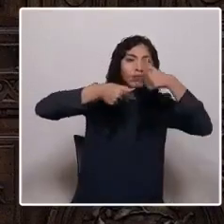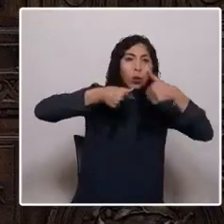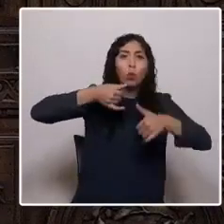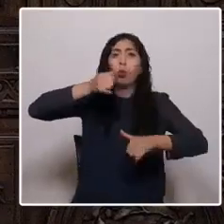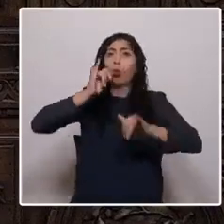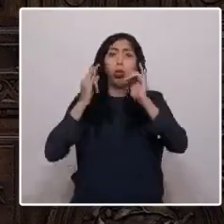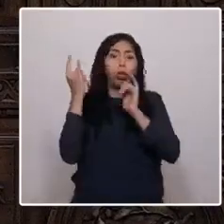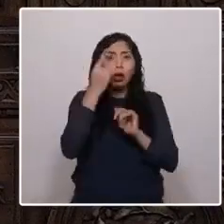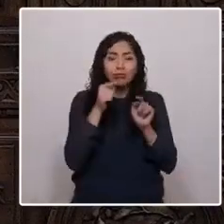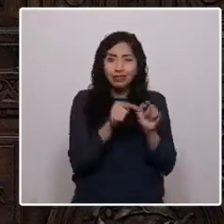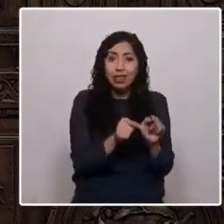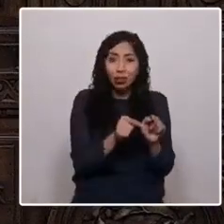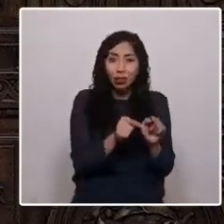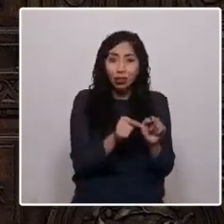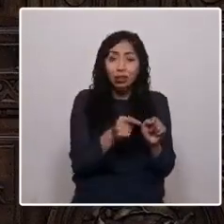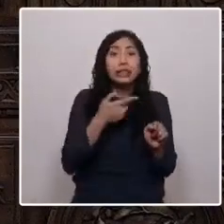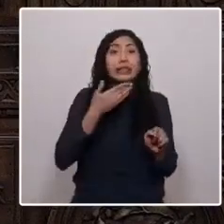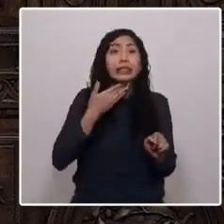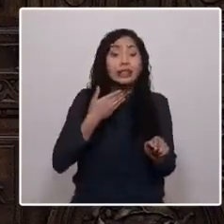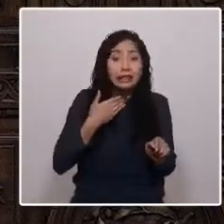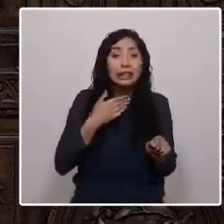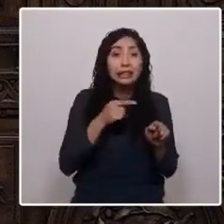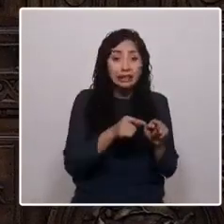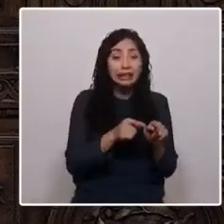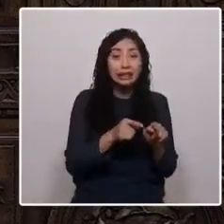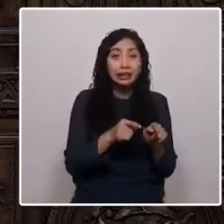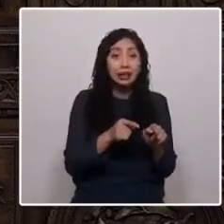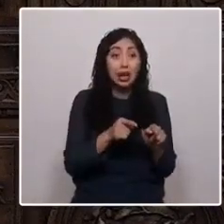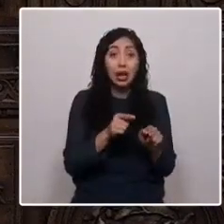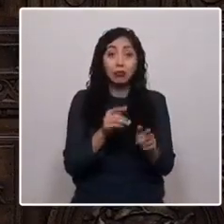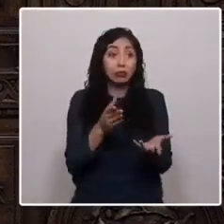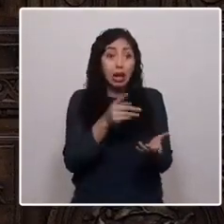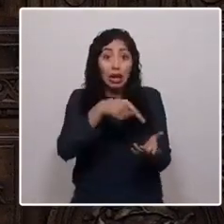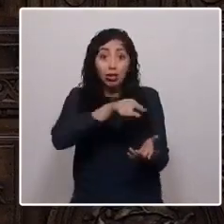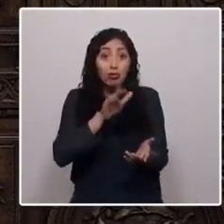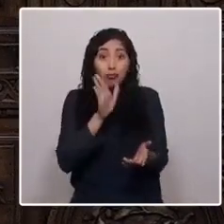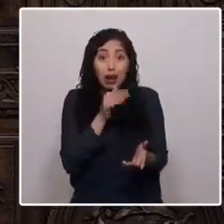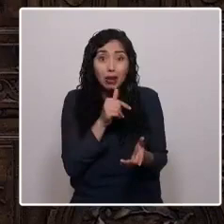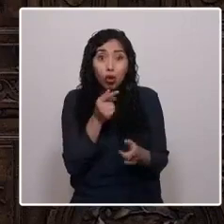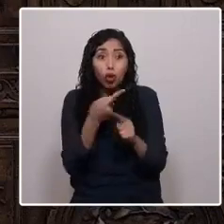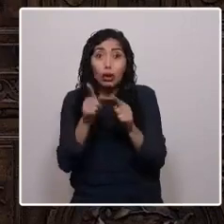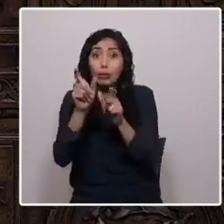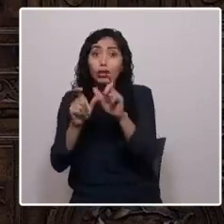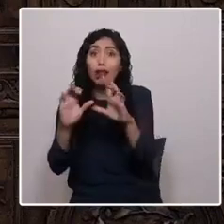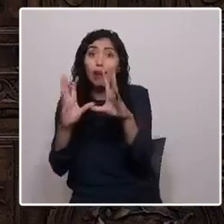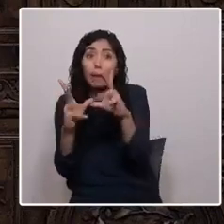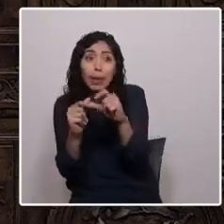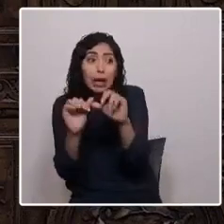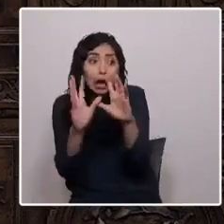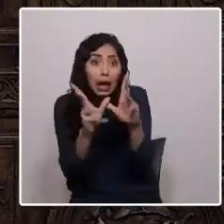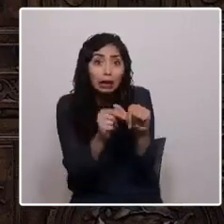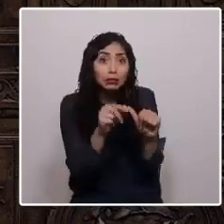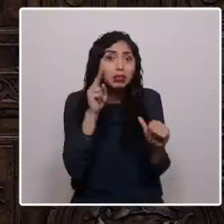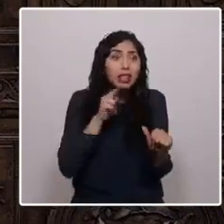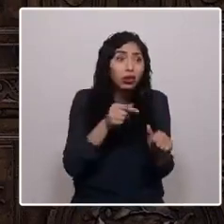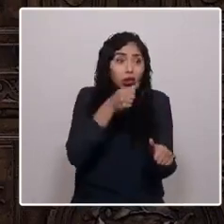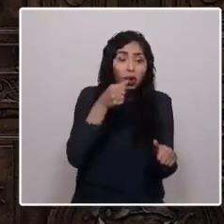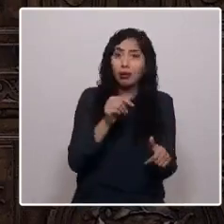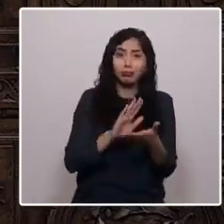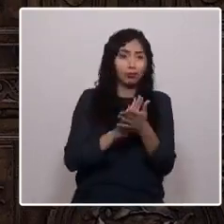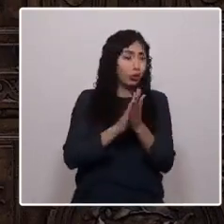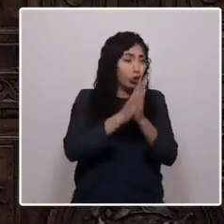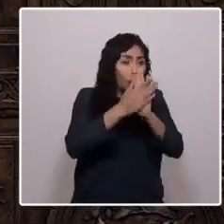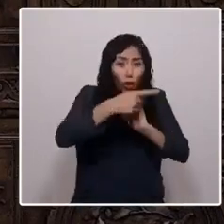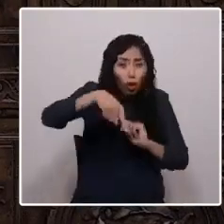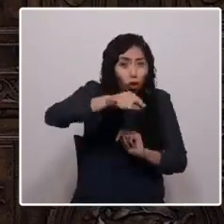iquiqueño que no tenga un familiar o cercano que esté metido en este flagelo. En esto,